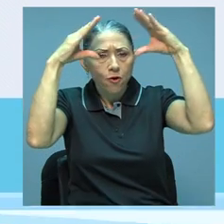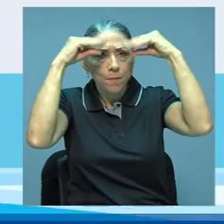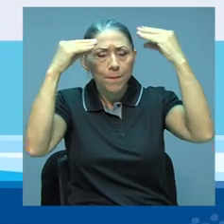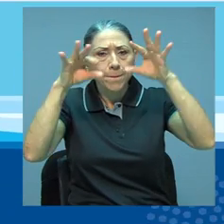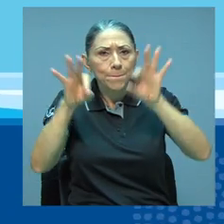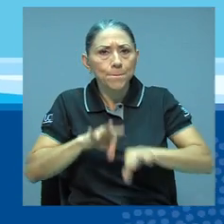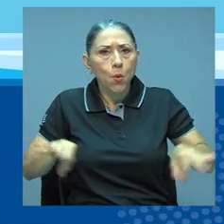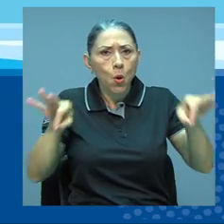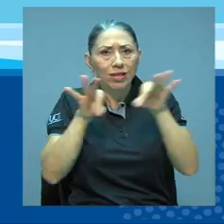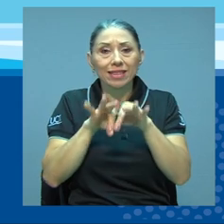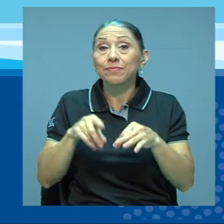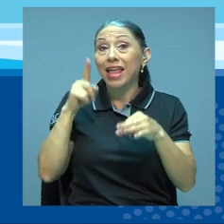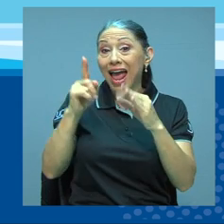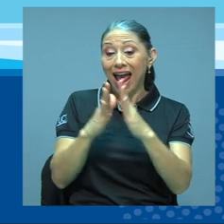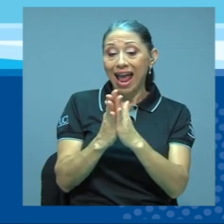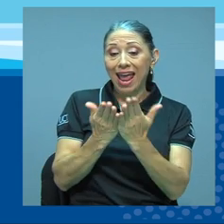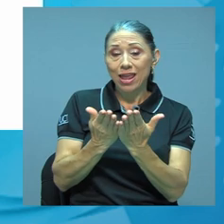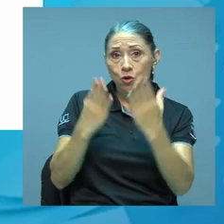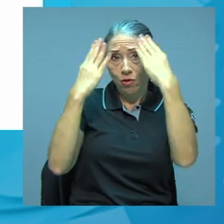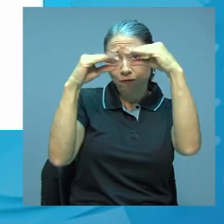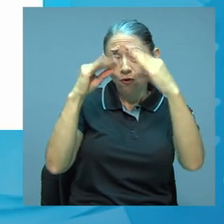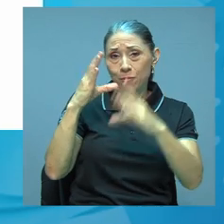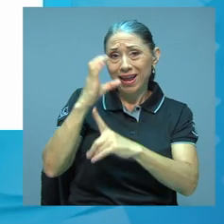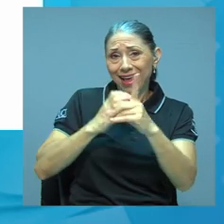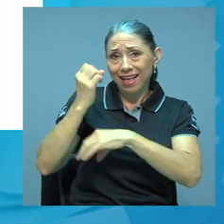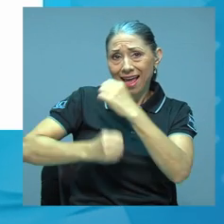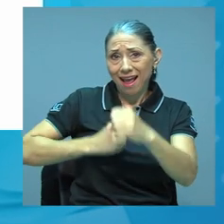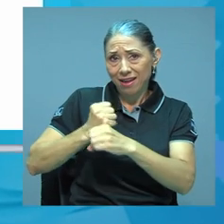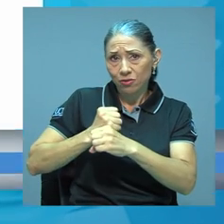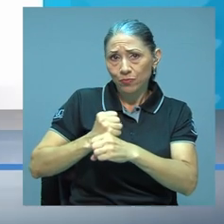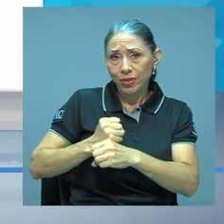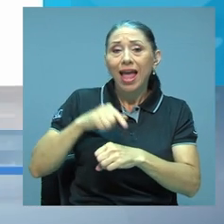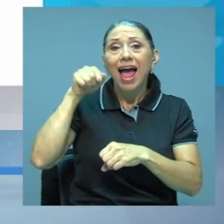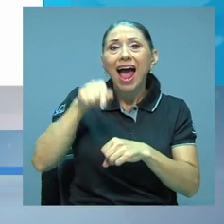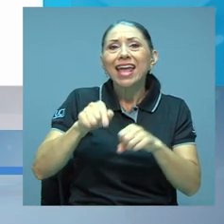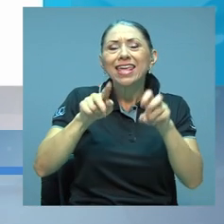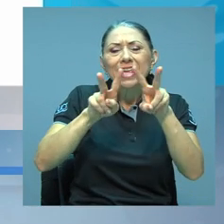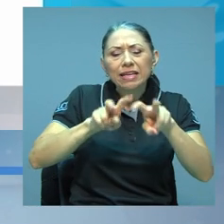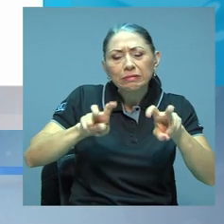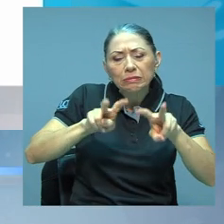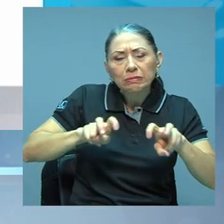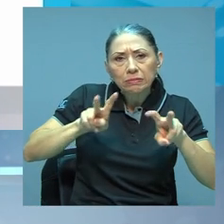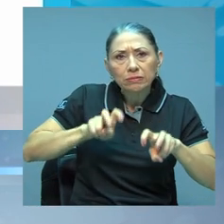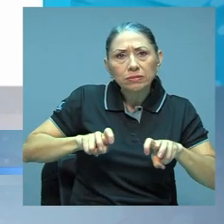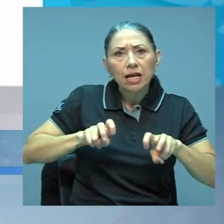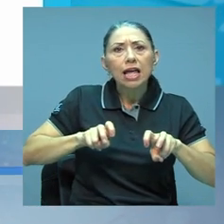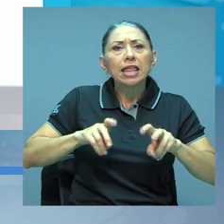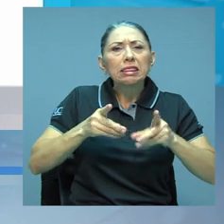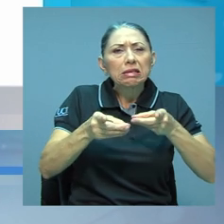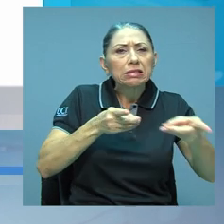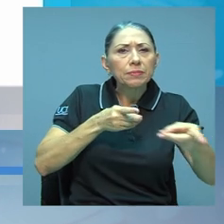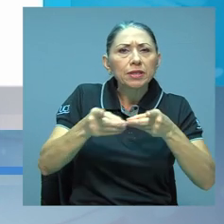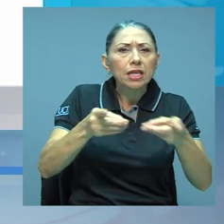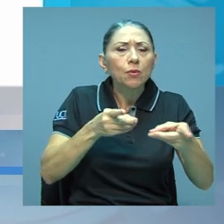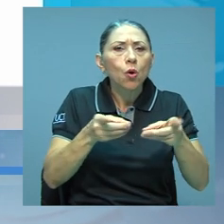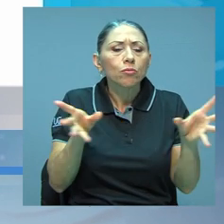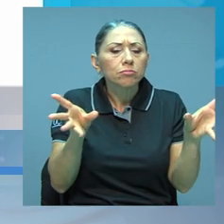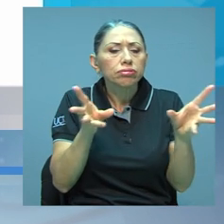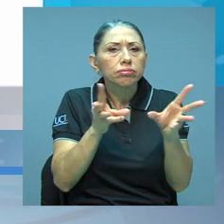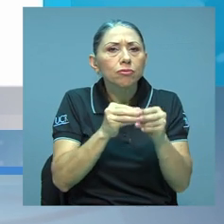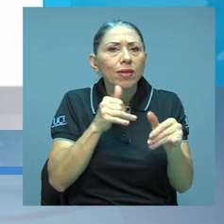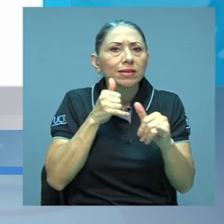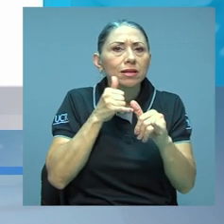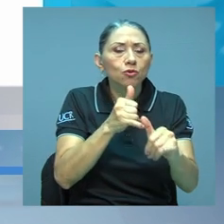Hay un informe anual a partir del cual hacemos un análisis más que todo descriptivo de cuántas denuncias, de qué tipo de población vienen,